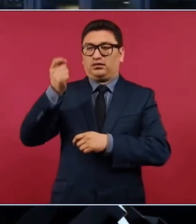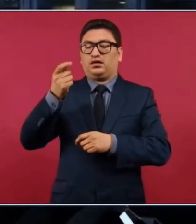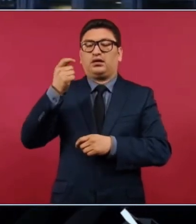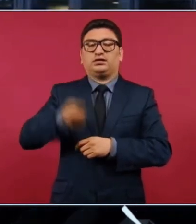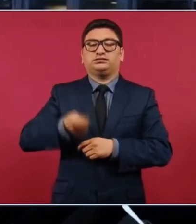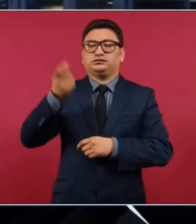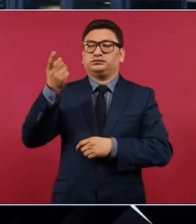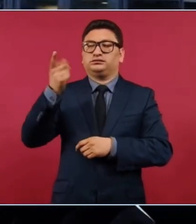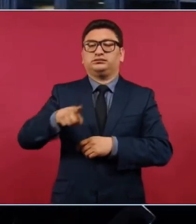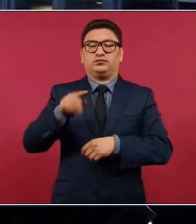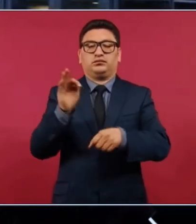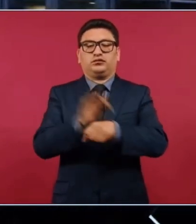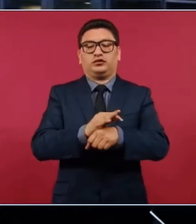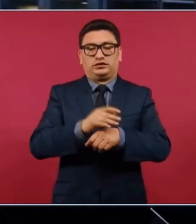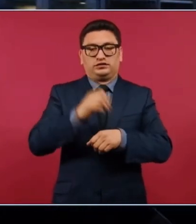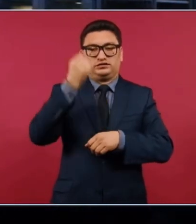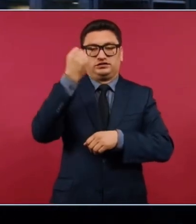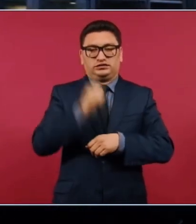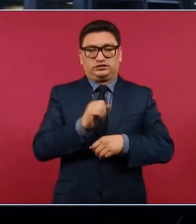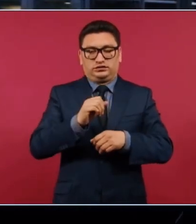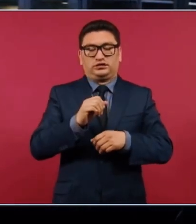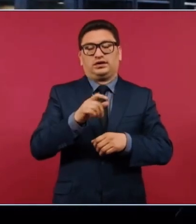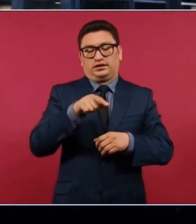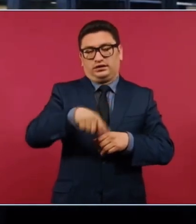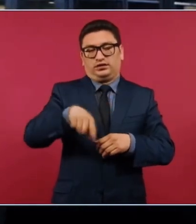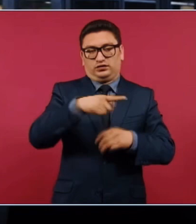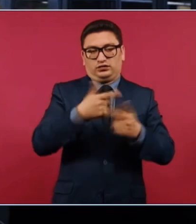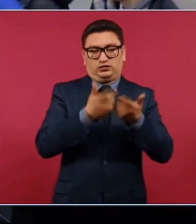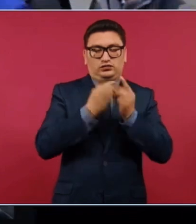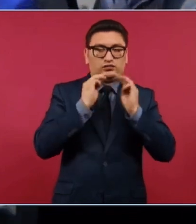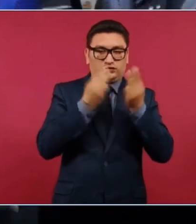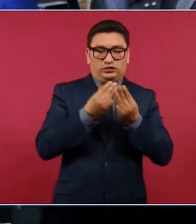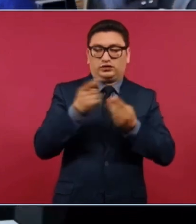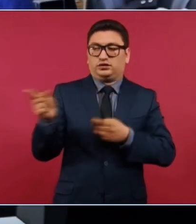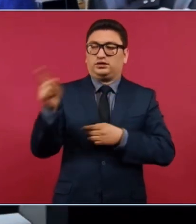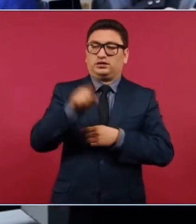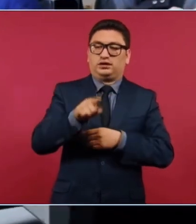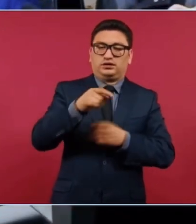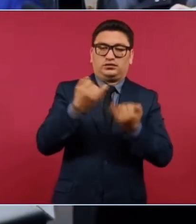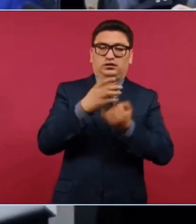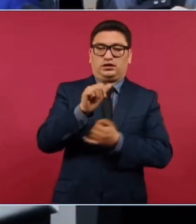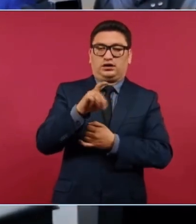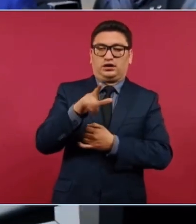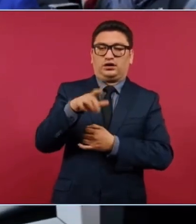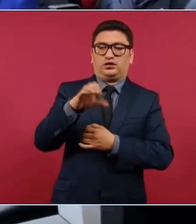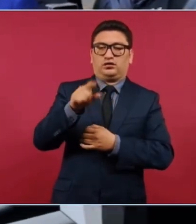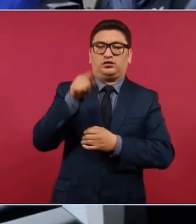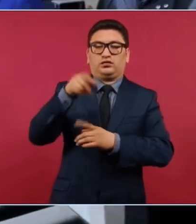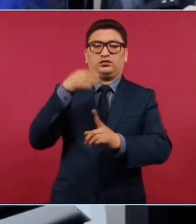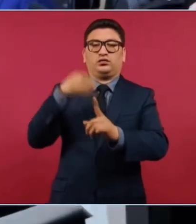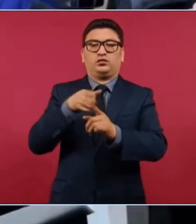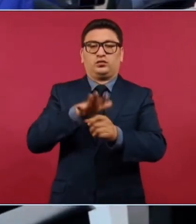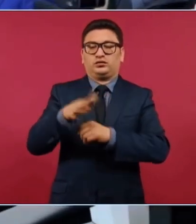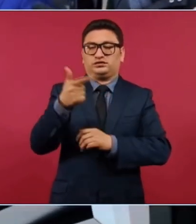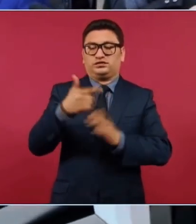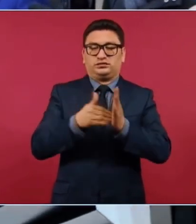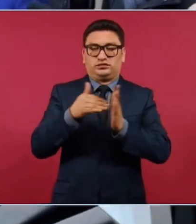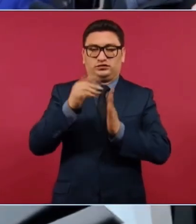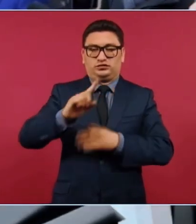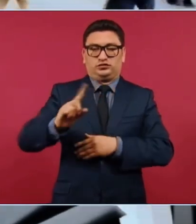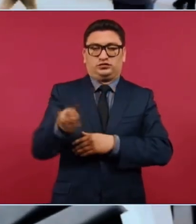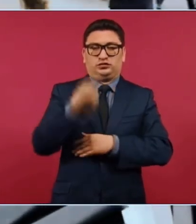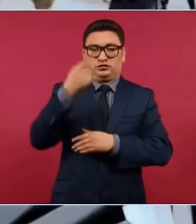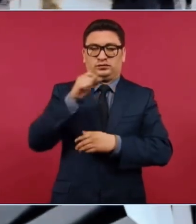proteger al cártel de Sinaloa, y una mención a López Obrador, a cuyo movimiento político iban dirigidos siete millones de dólares